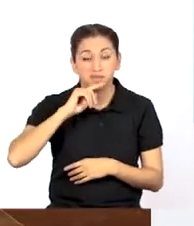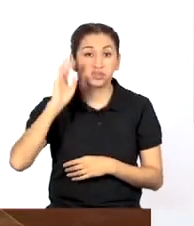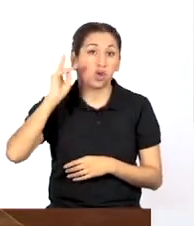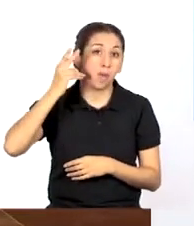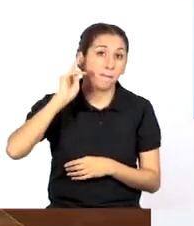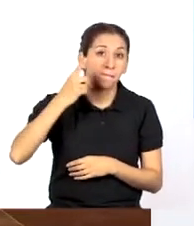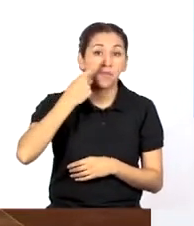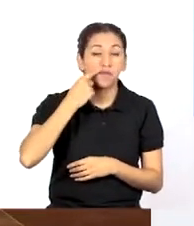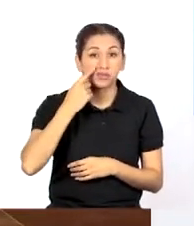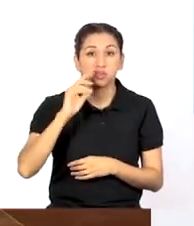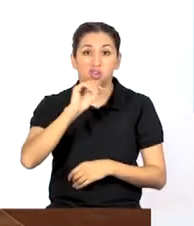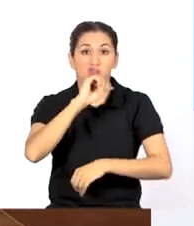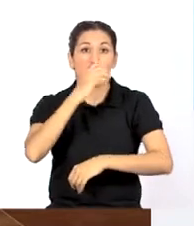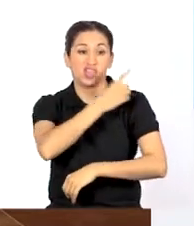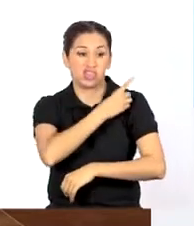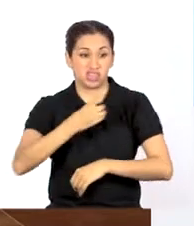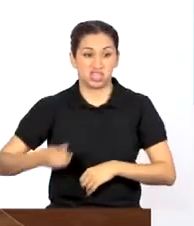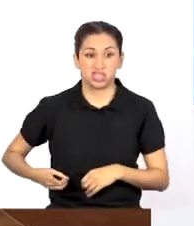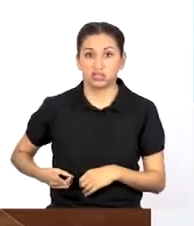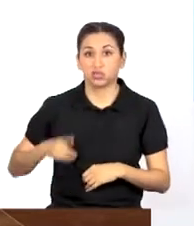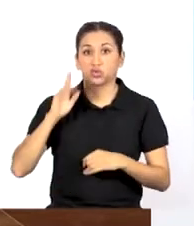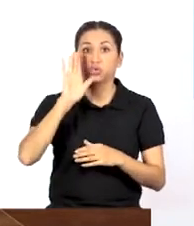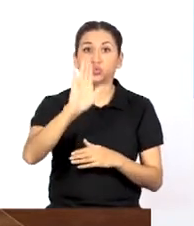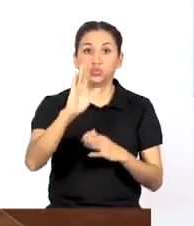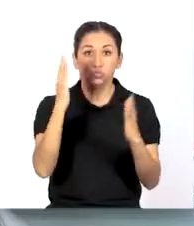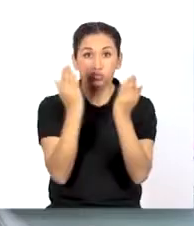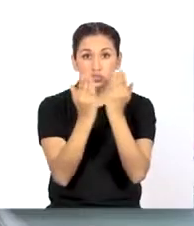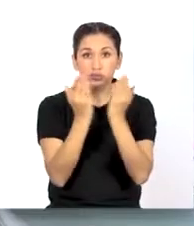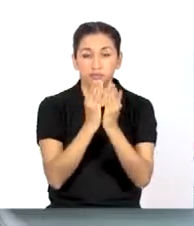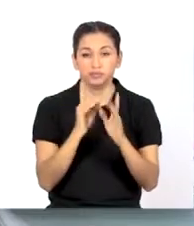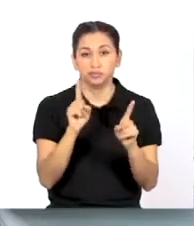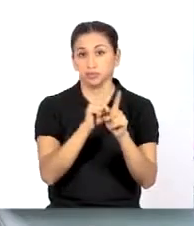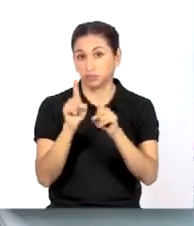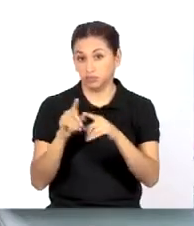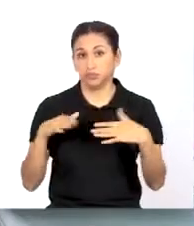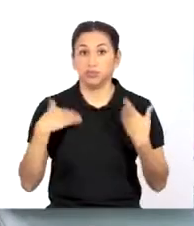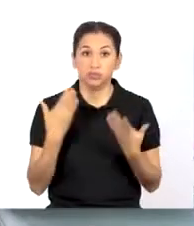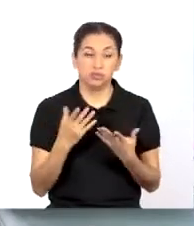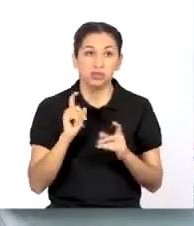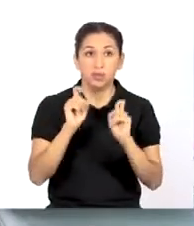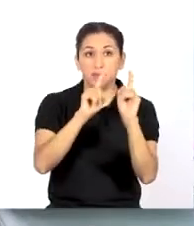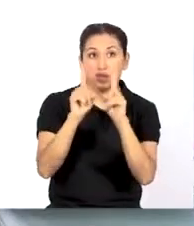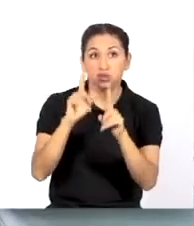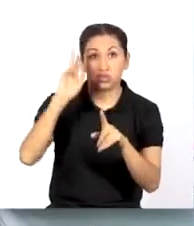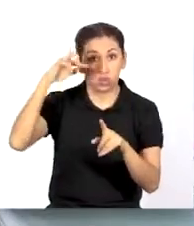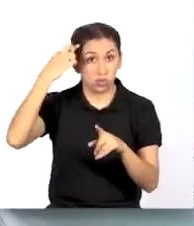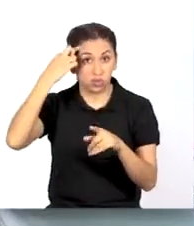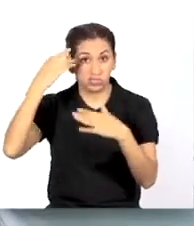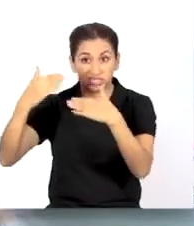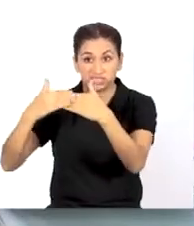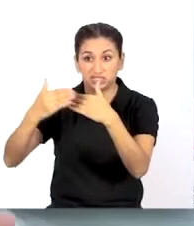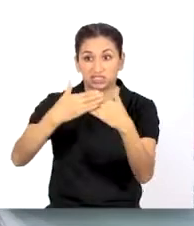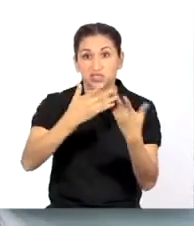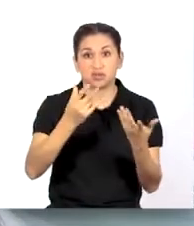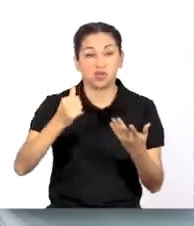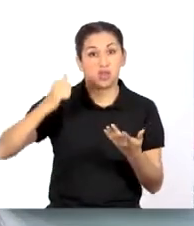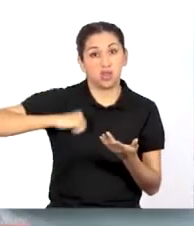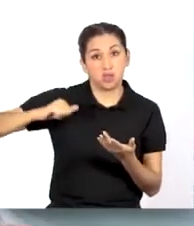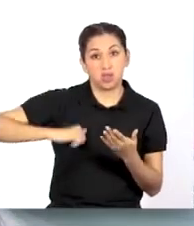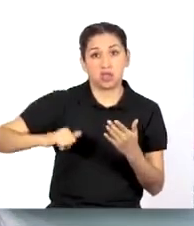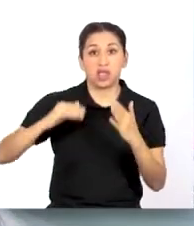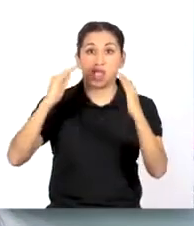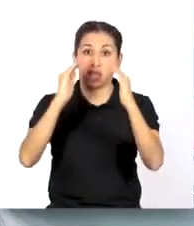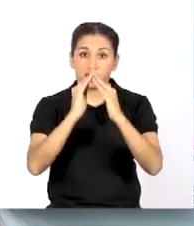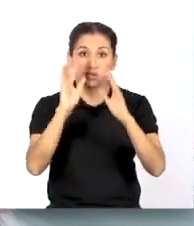profesora, director o directora de tu colegio. También podemos consultar con autoridades políticas locales como la